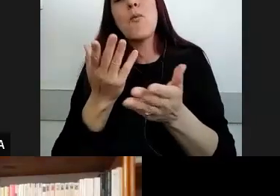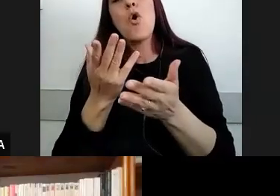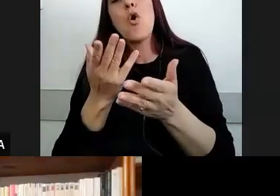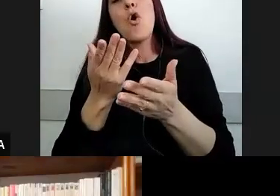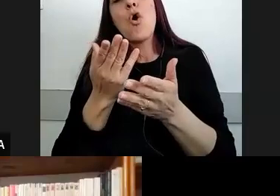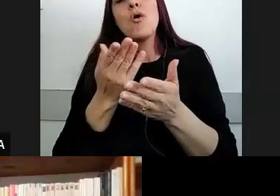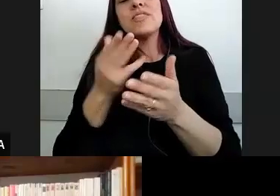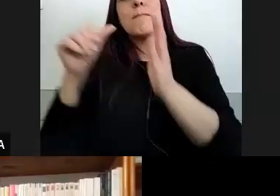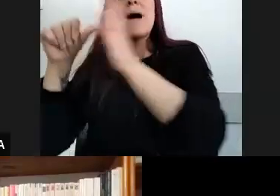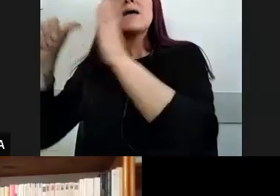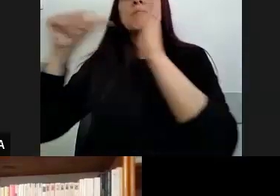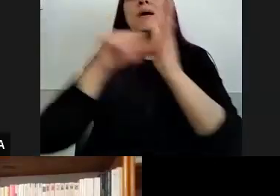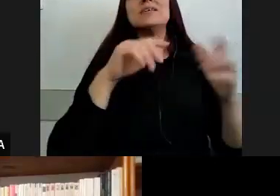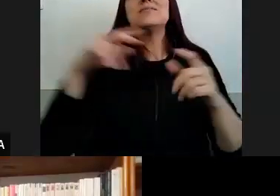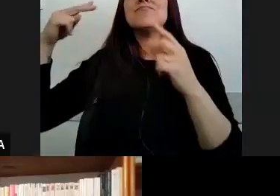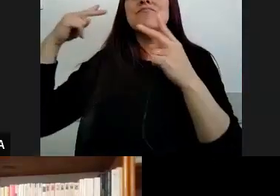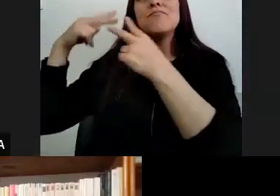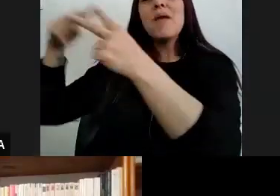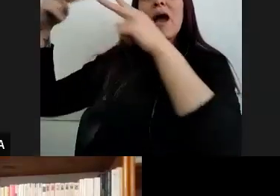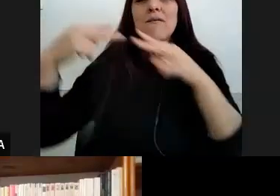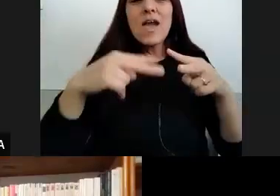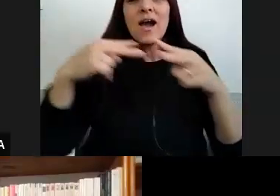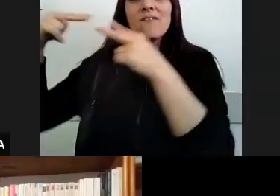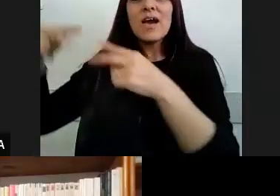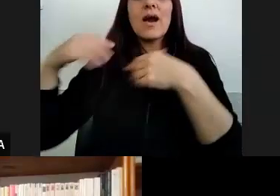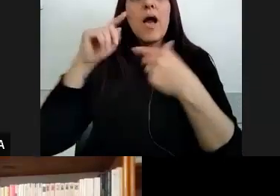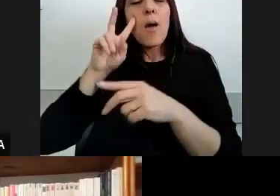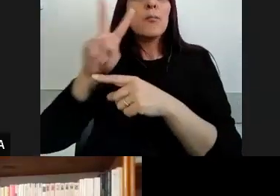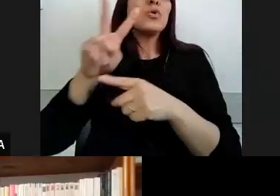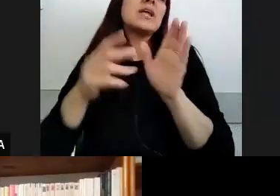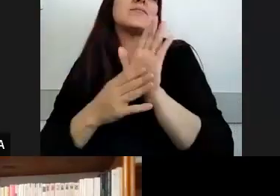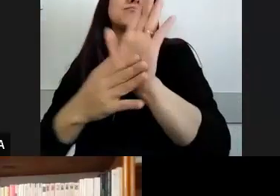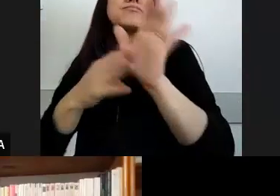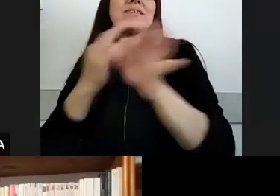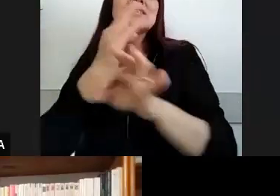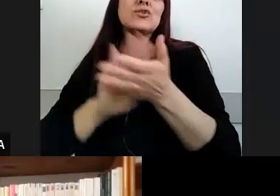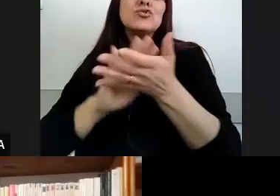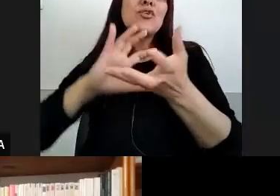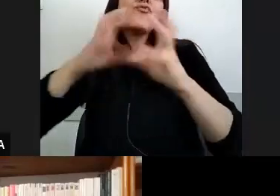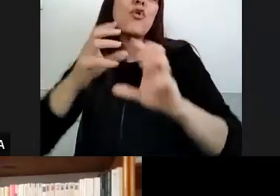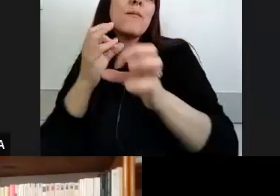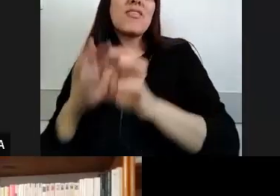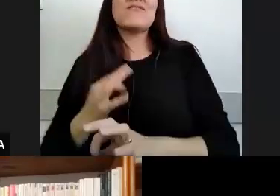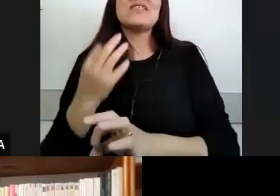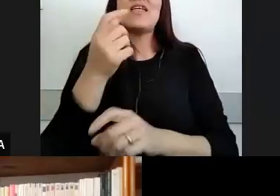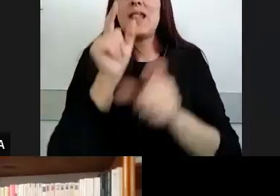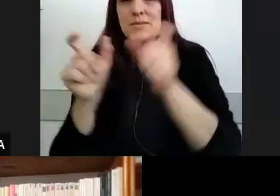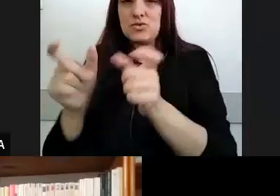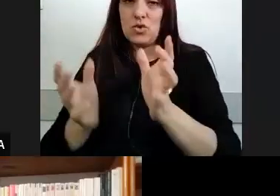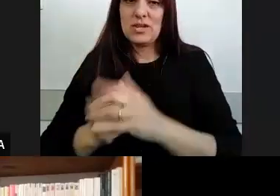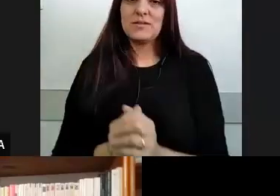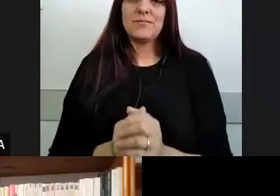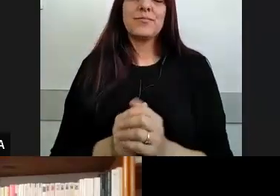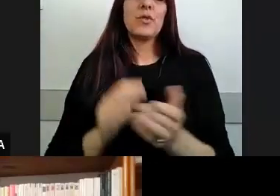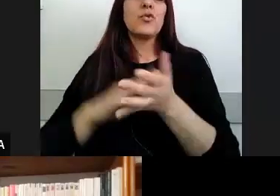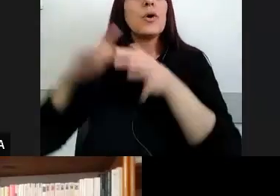que es todo un desafío ¿no? a los dispositivos y a los modelos escolares instalados y en cuanto a las migraciones